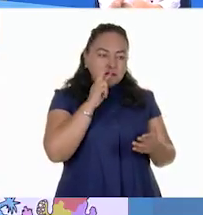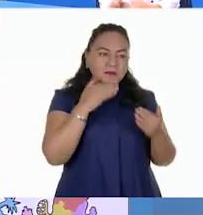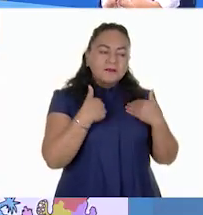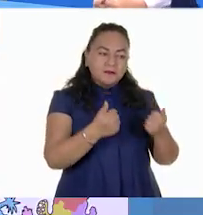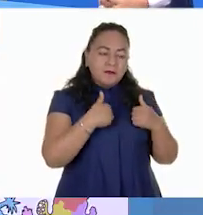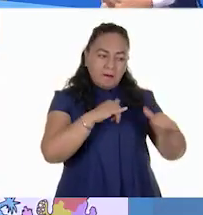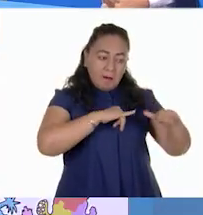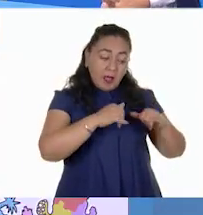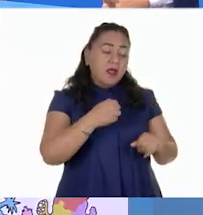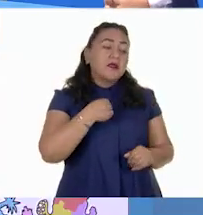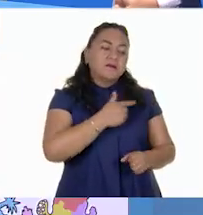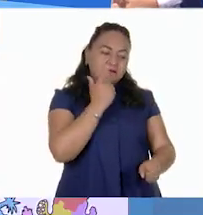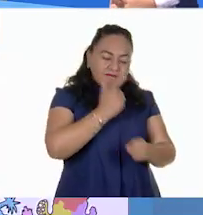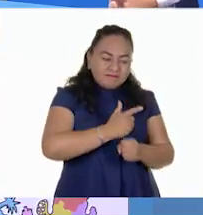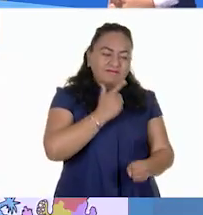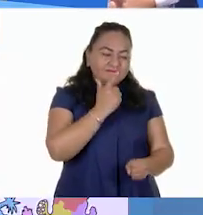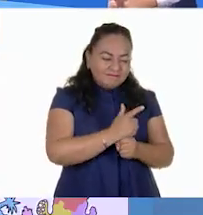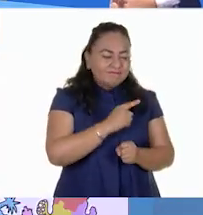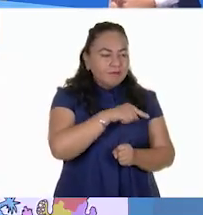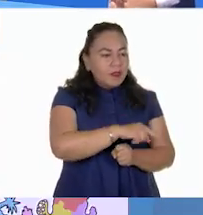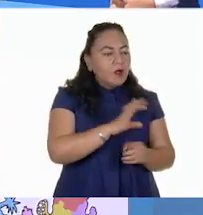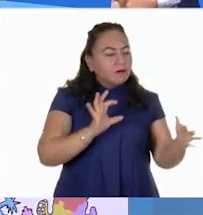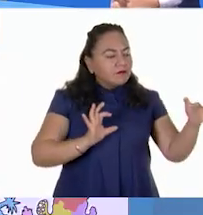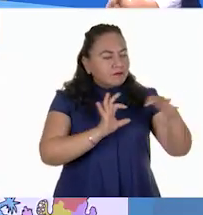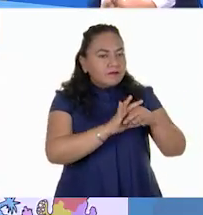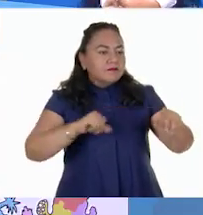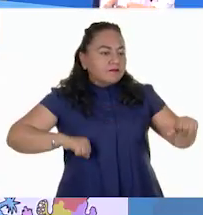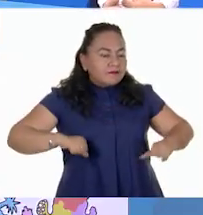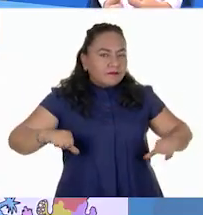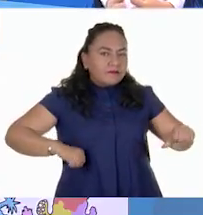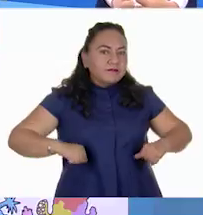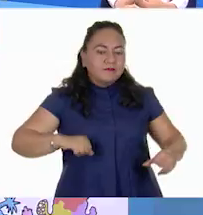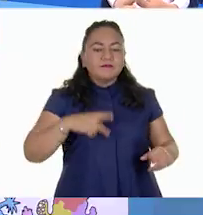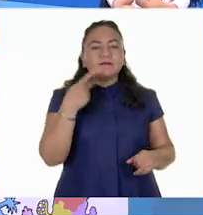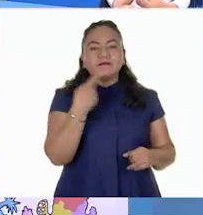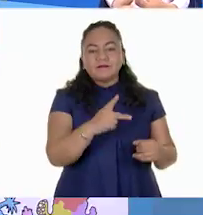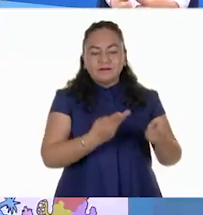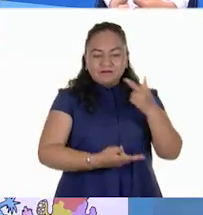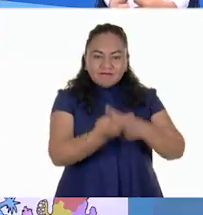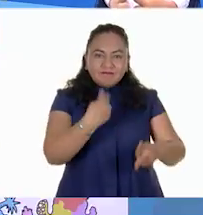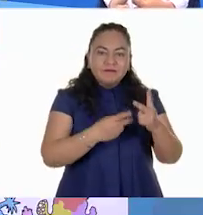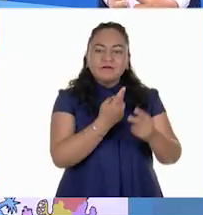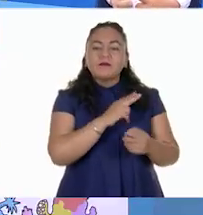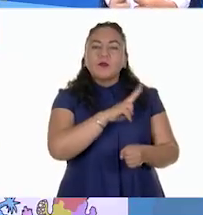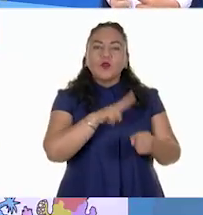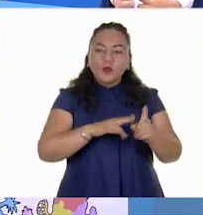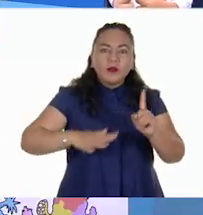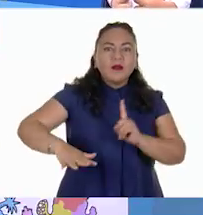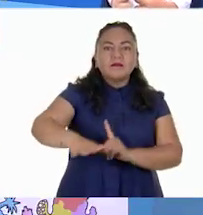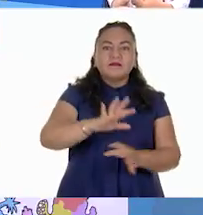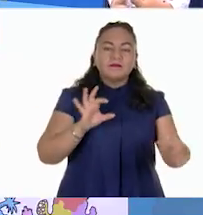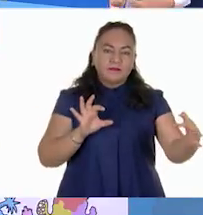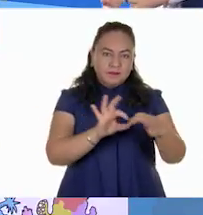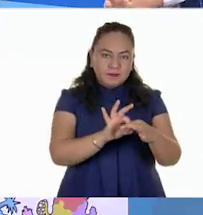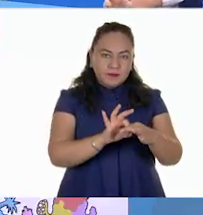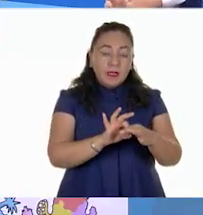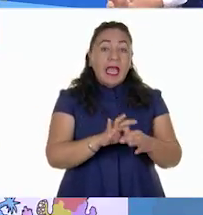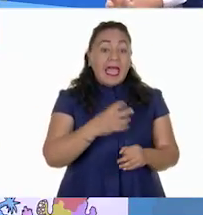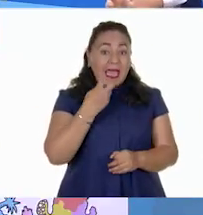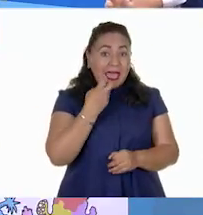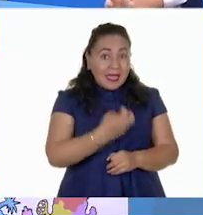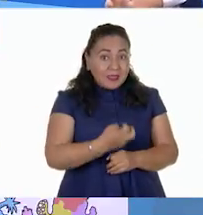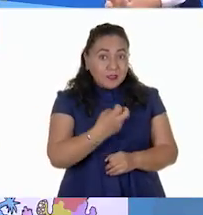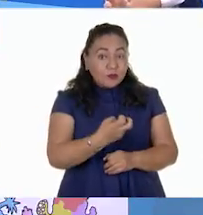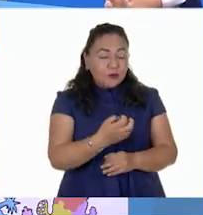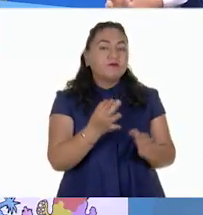y detectado la forma en que se relaciona el tipo de actividad productiva con las regiones naturales. De allí la